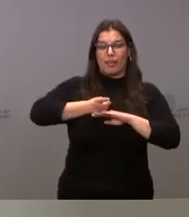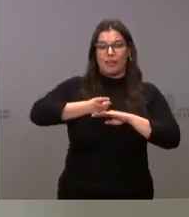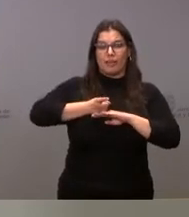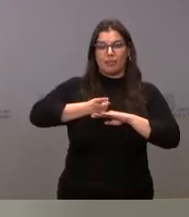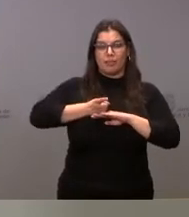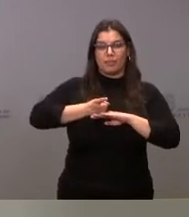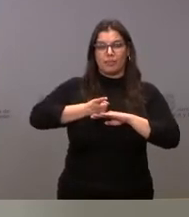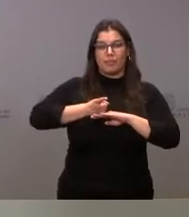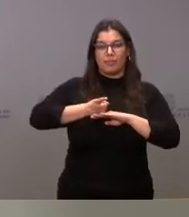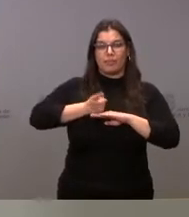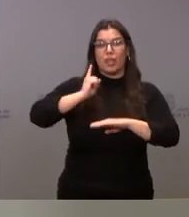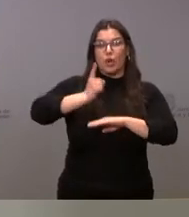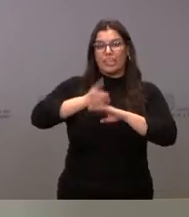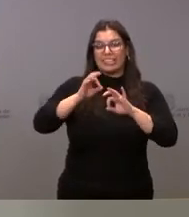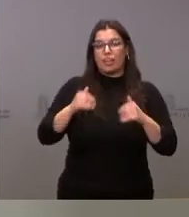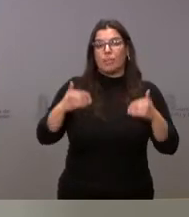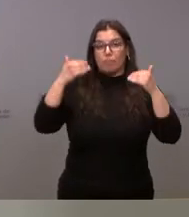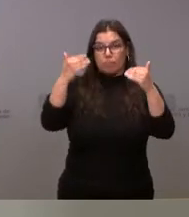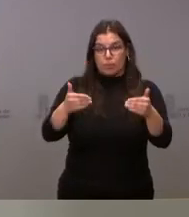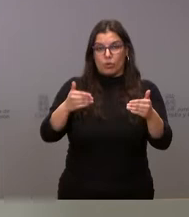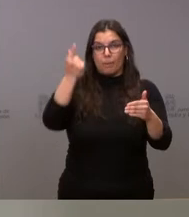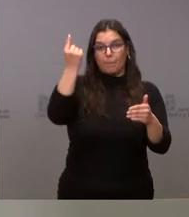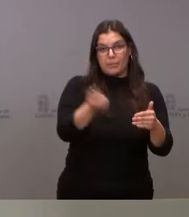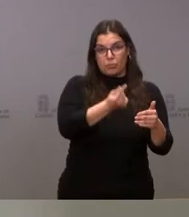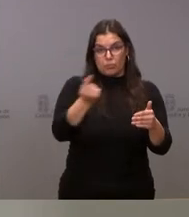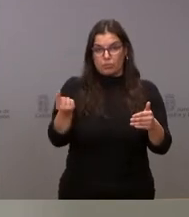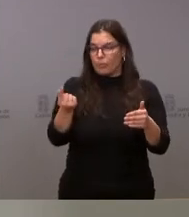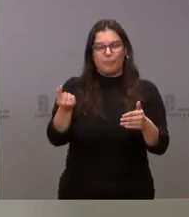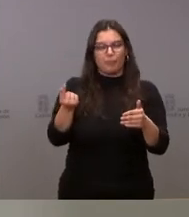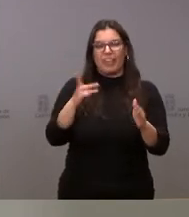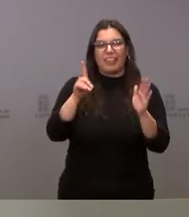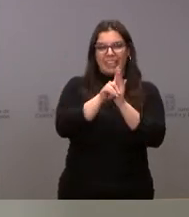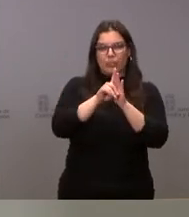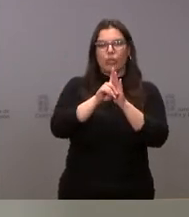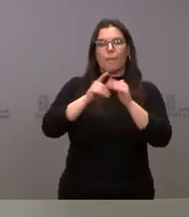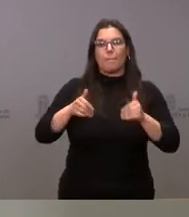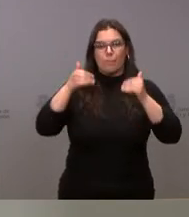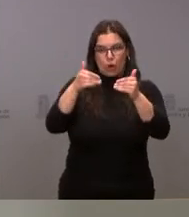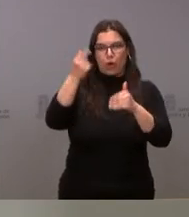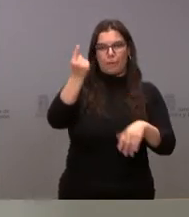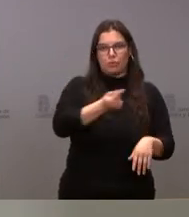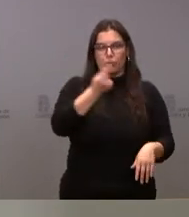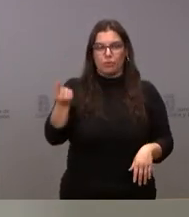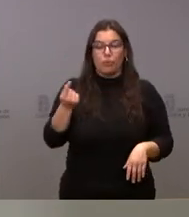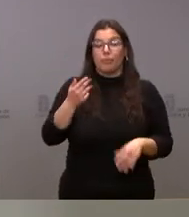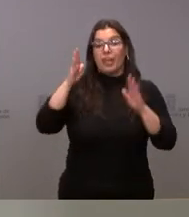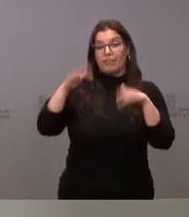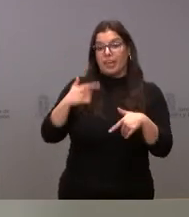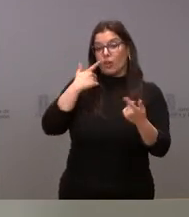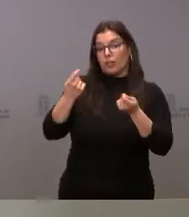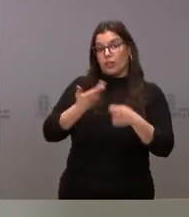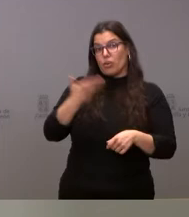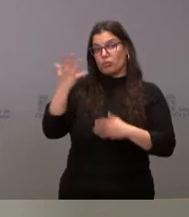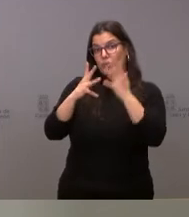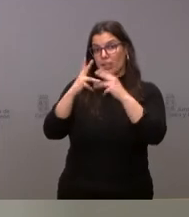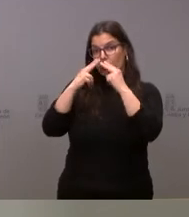prórroga del presupuesto, perdón, decreto de prórroga del presupuesto. Y, finalmente, en coordinación con el resto de las administraciones